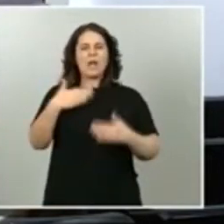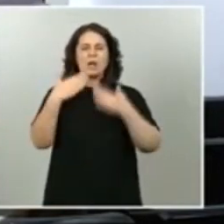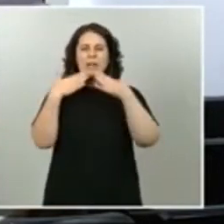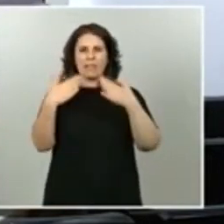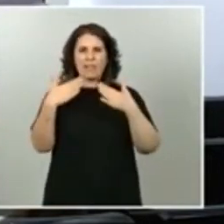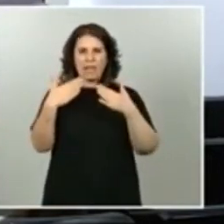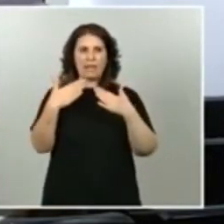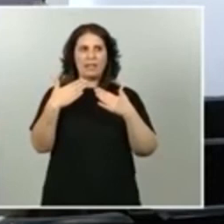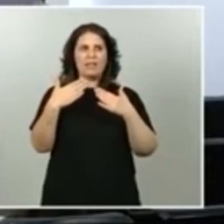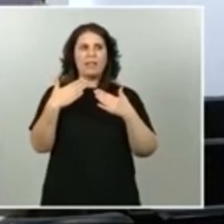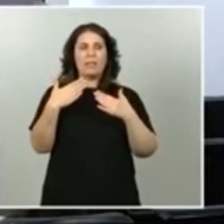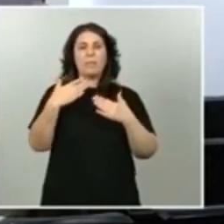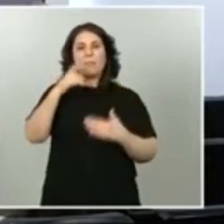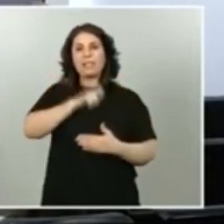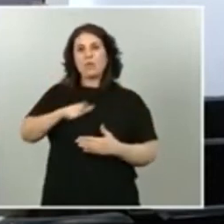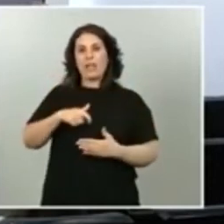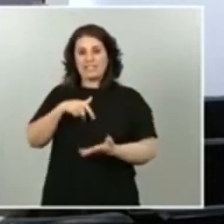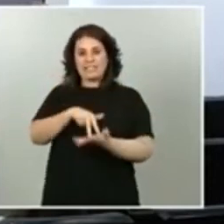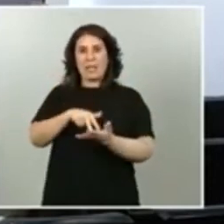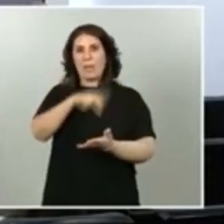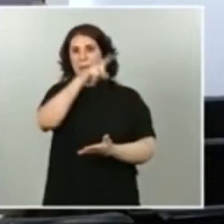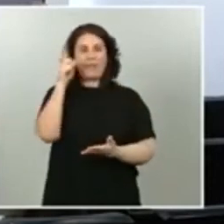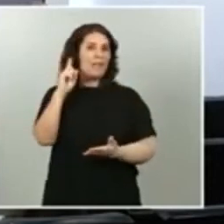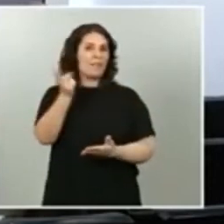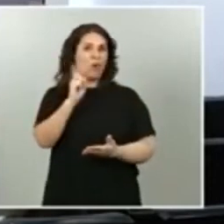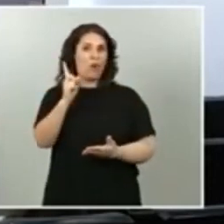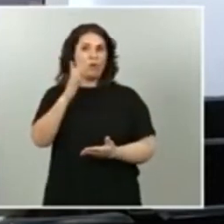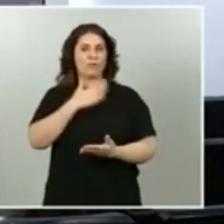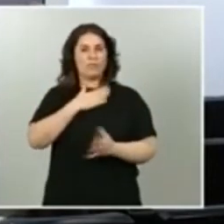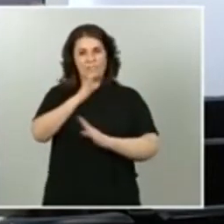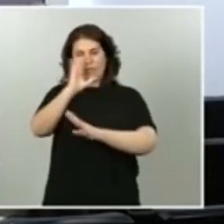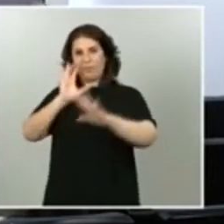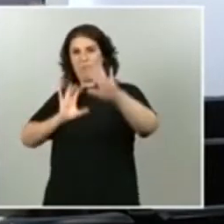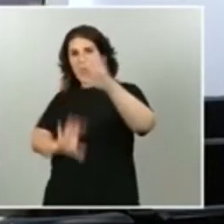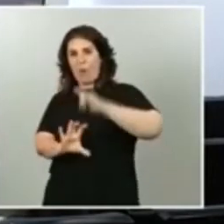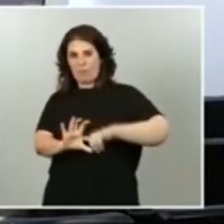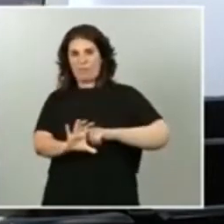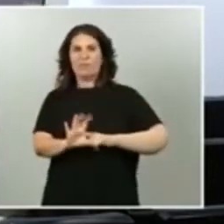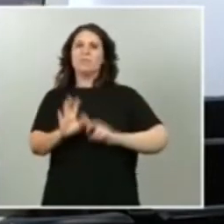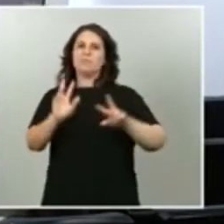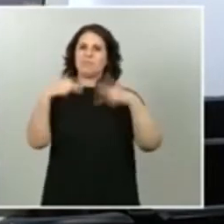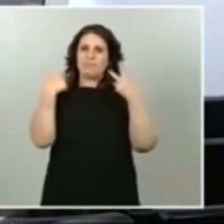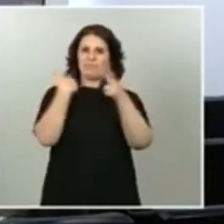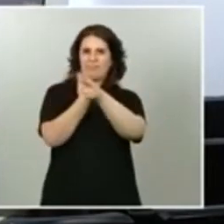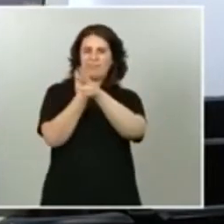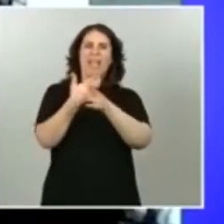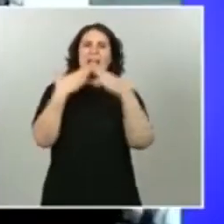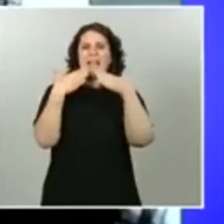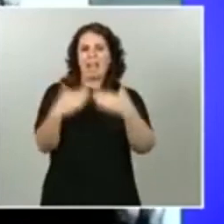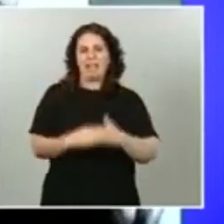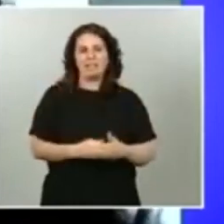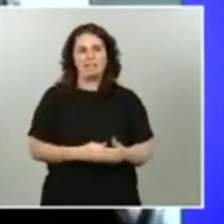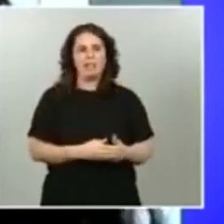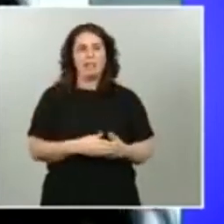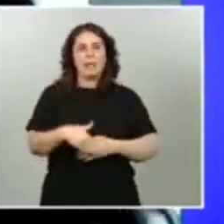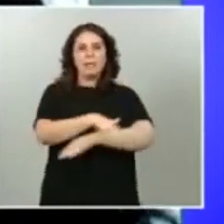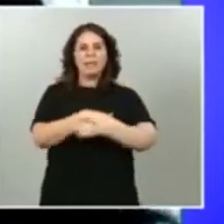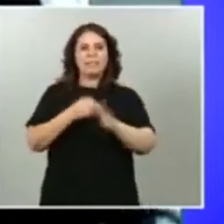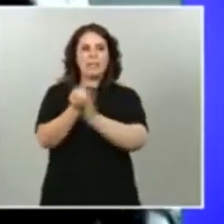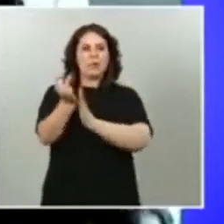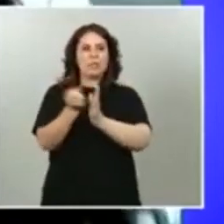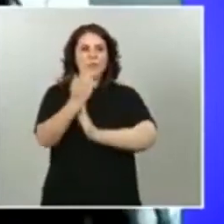en Madrid nosotros que estamos en otro continente y a la ministra portavoz quería preguntarle si finalmente